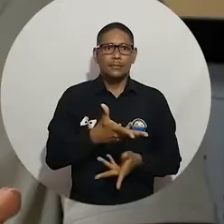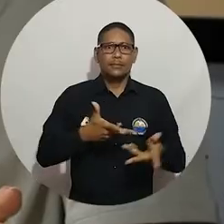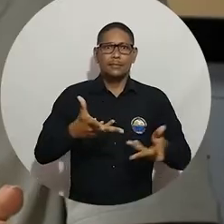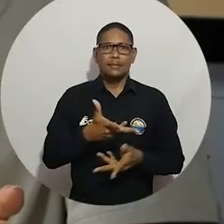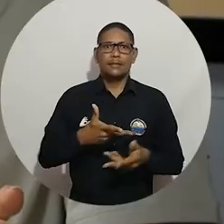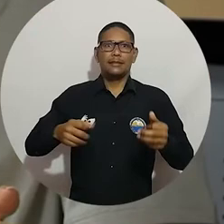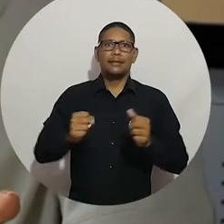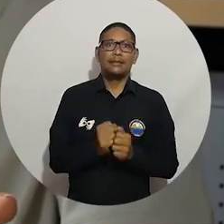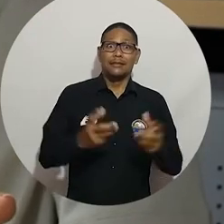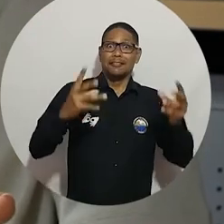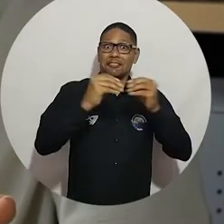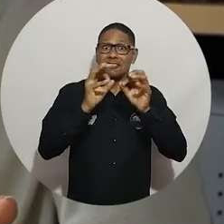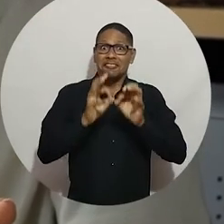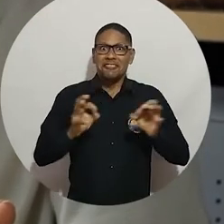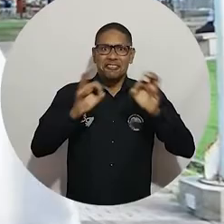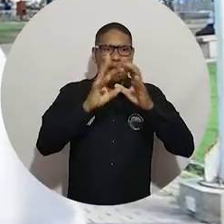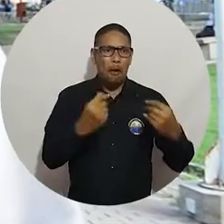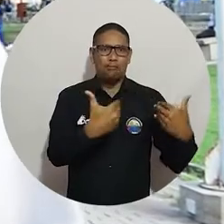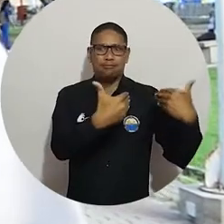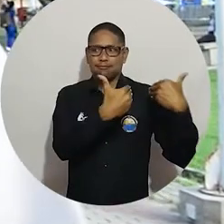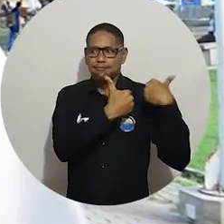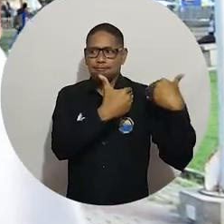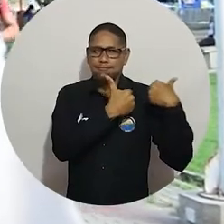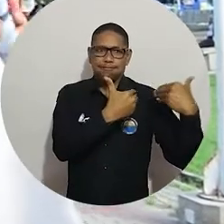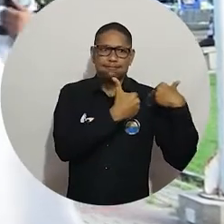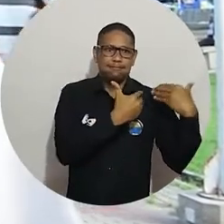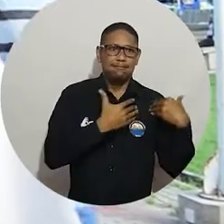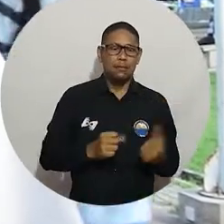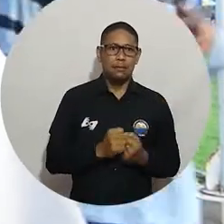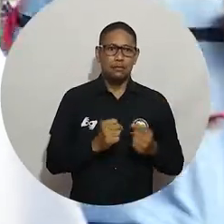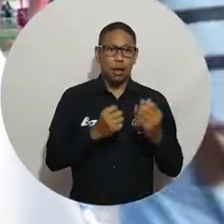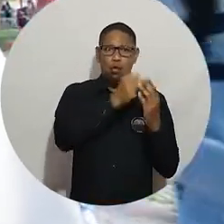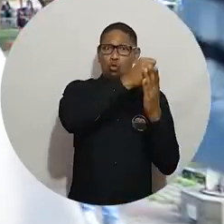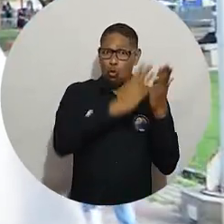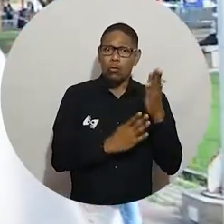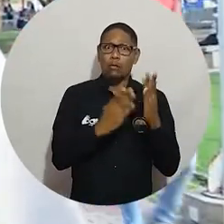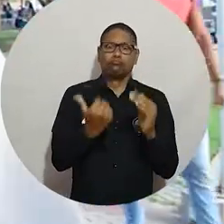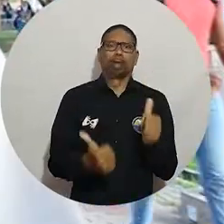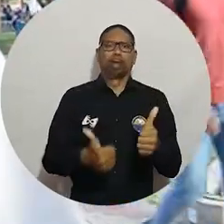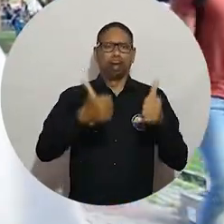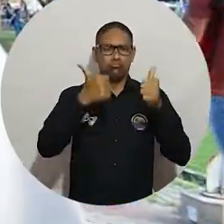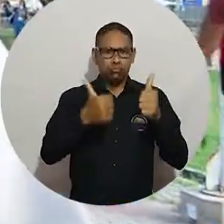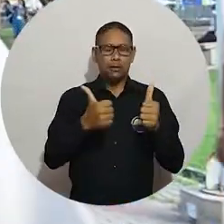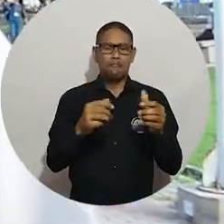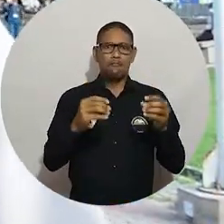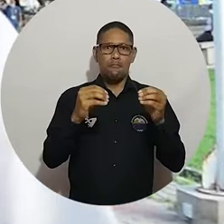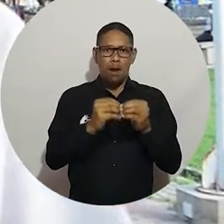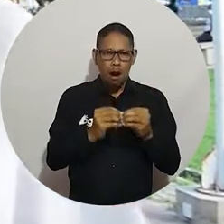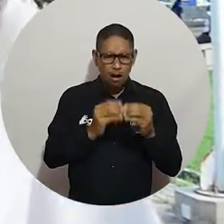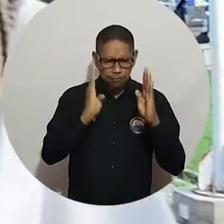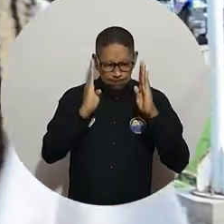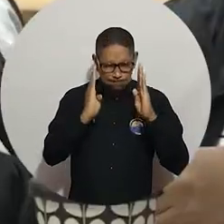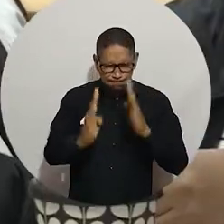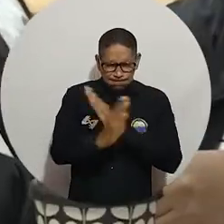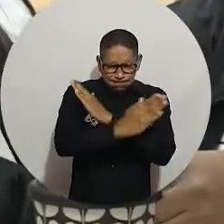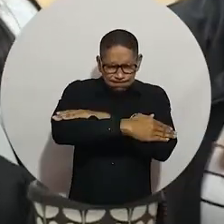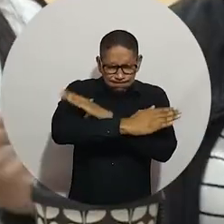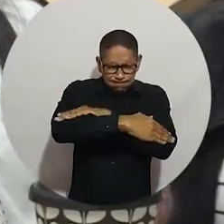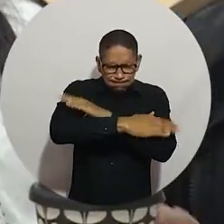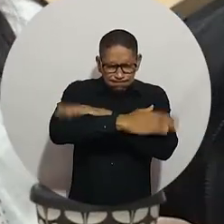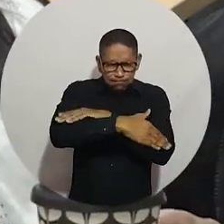que adquirir responsabilidad también. Conseguir buenas notas, buenas calificaciones y concentrarse en lo que uno está en el estudio y